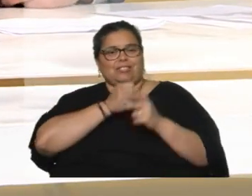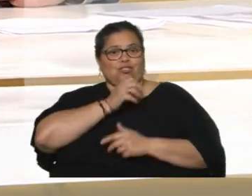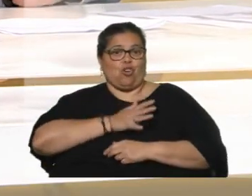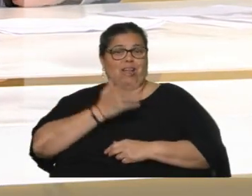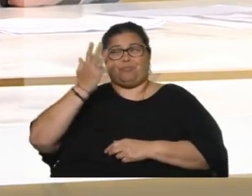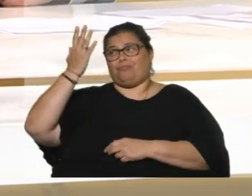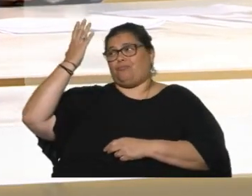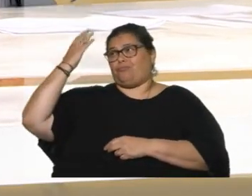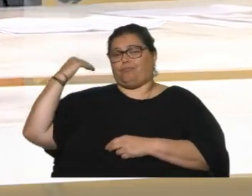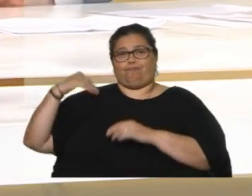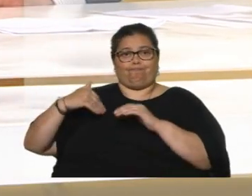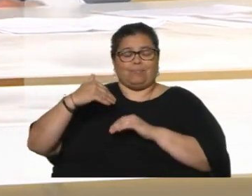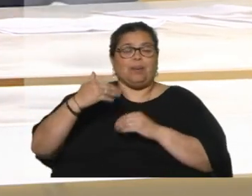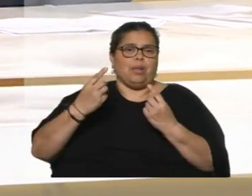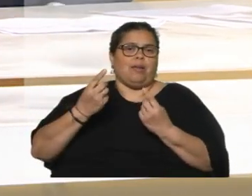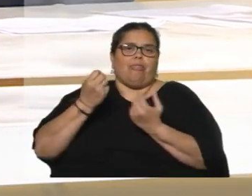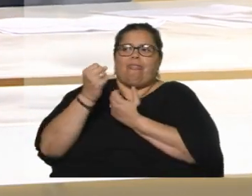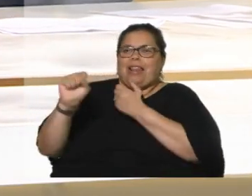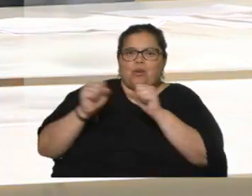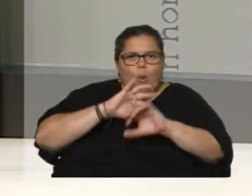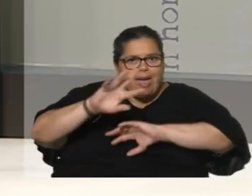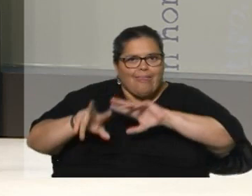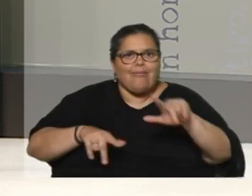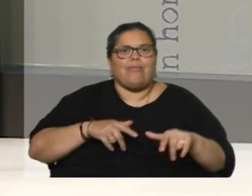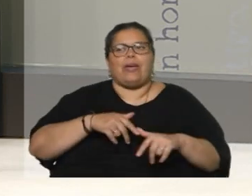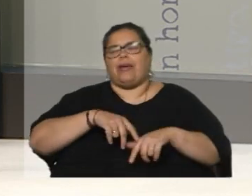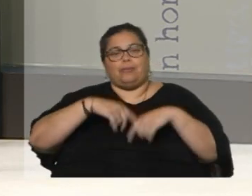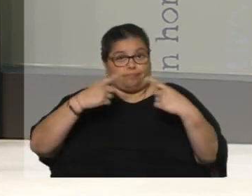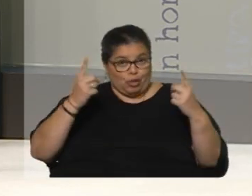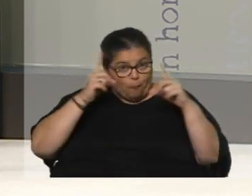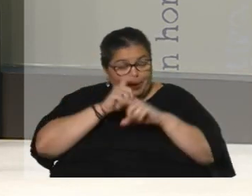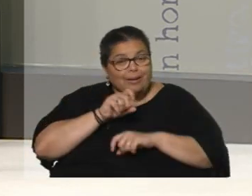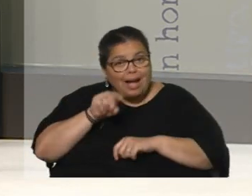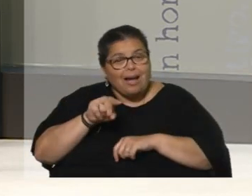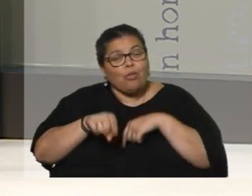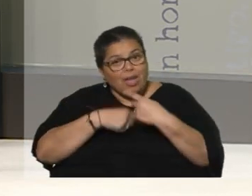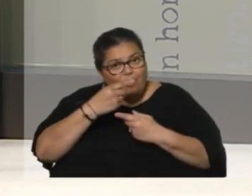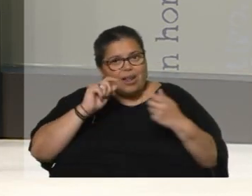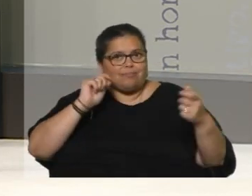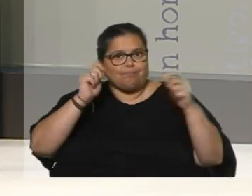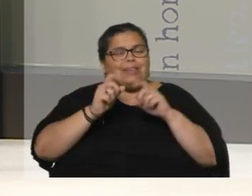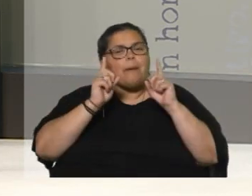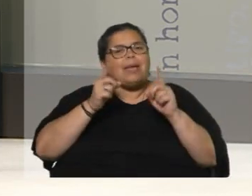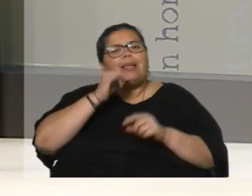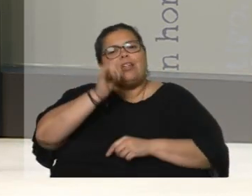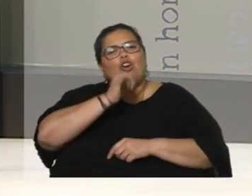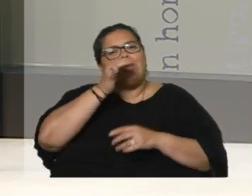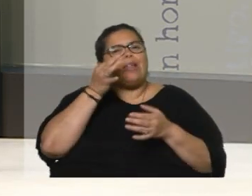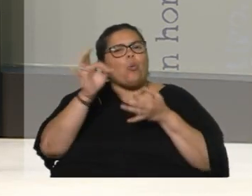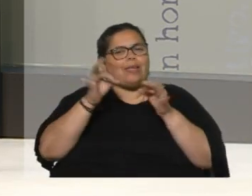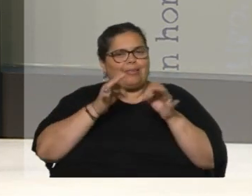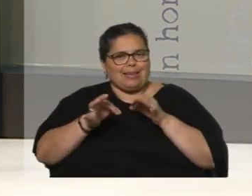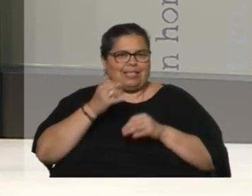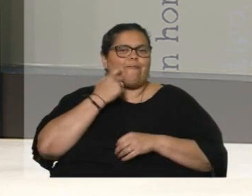que viene de una historia de delincuencia, que viene de una historia bien complicada. Quiero además contarles un detalle que no está en el